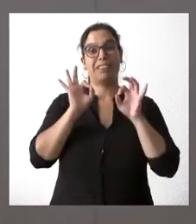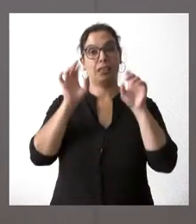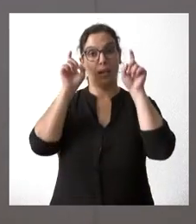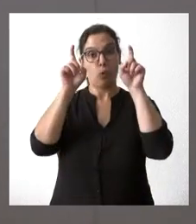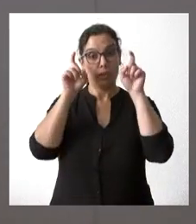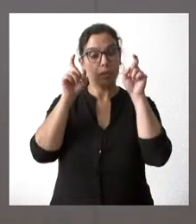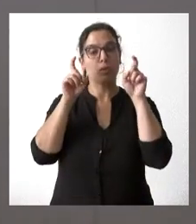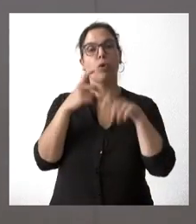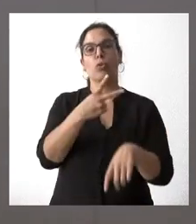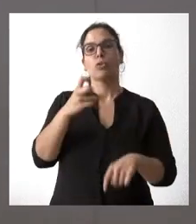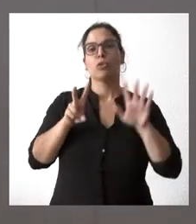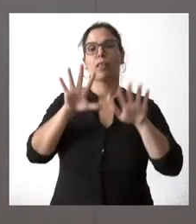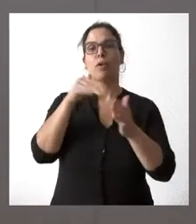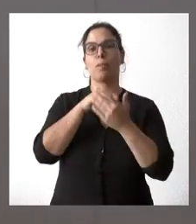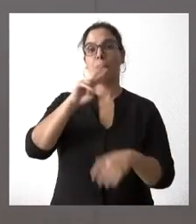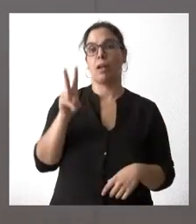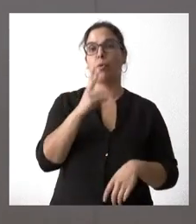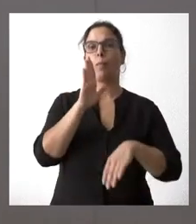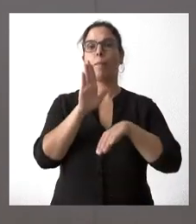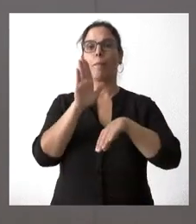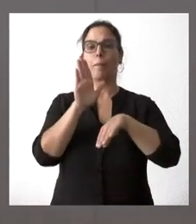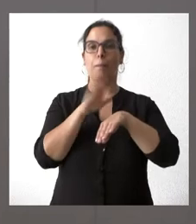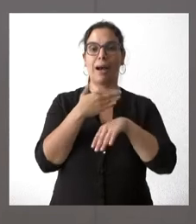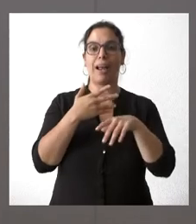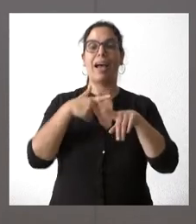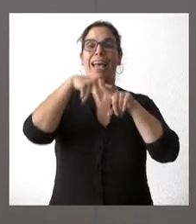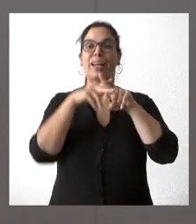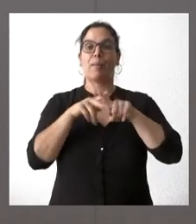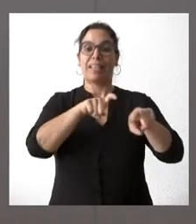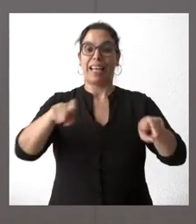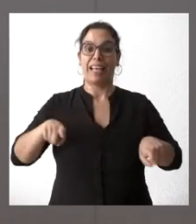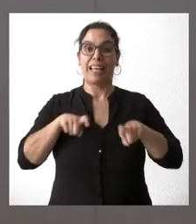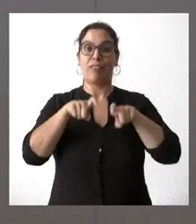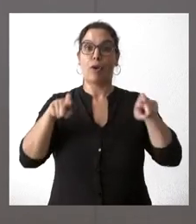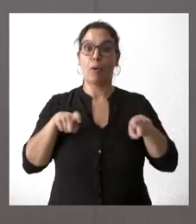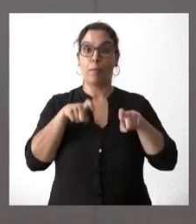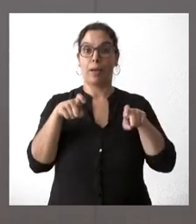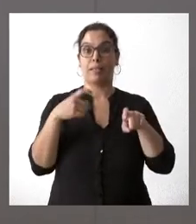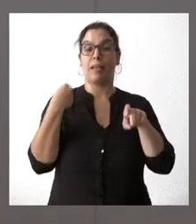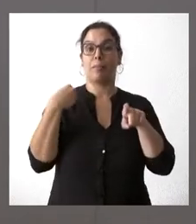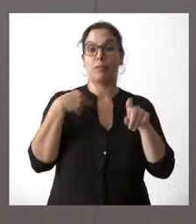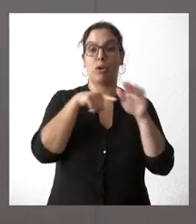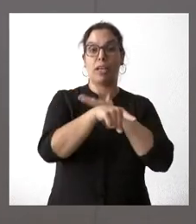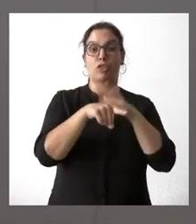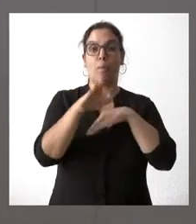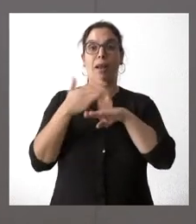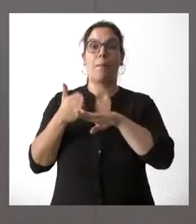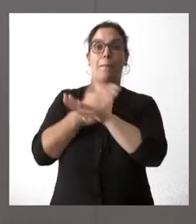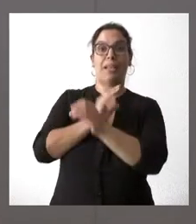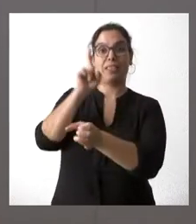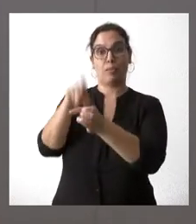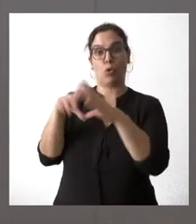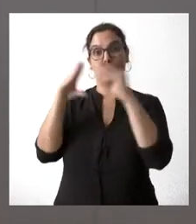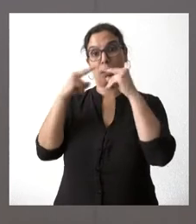275.000 euros para el mantenimiento de la herramienta informática que gestiona la prescripción de las universidades públicas en la comunidad.